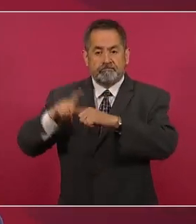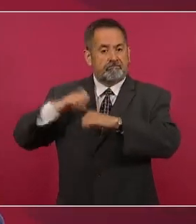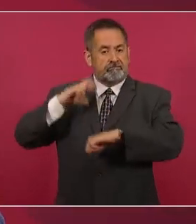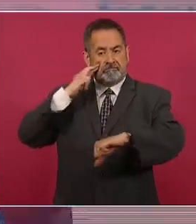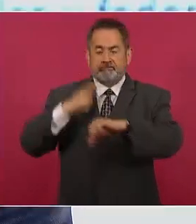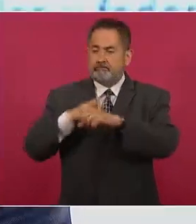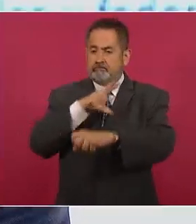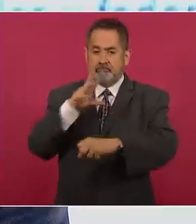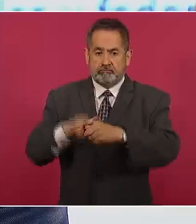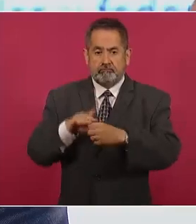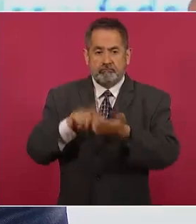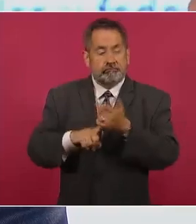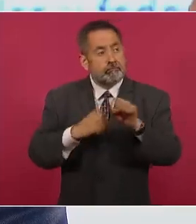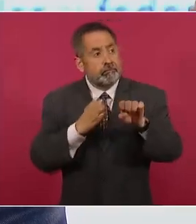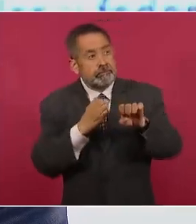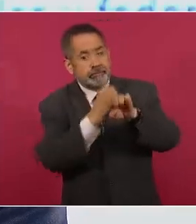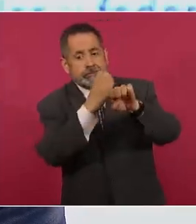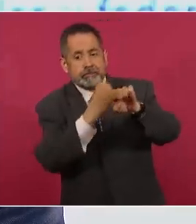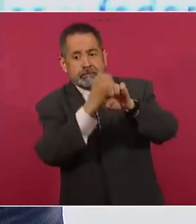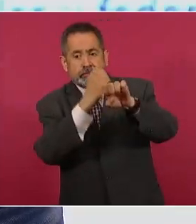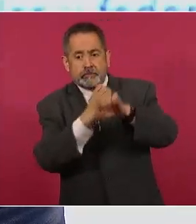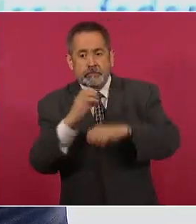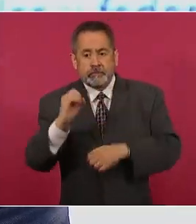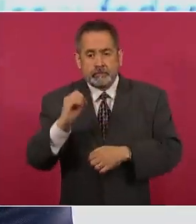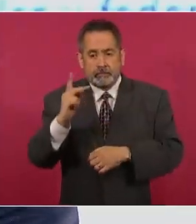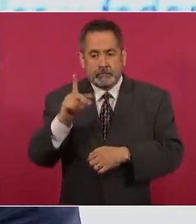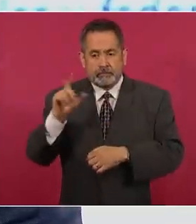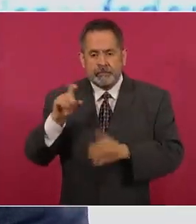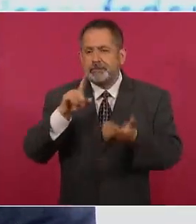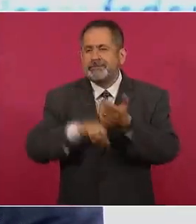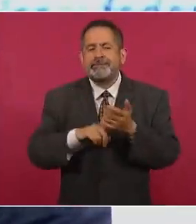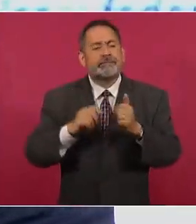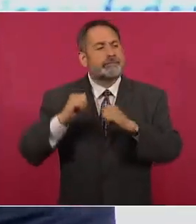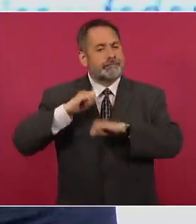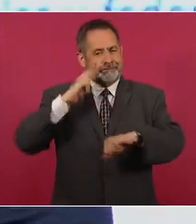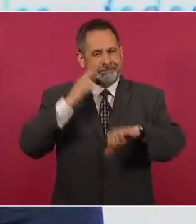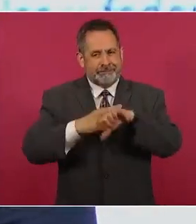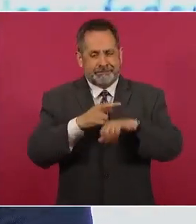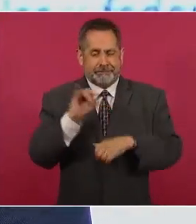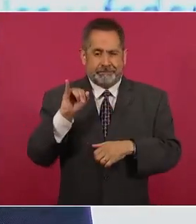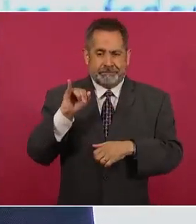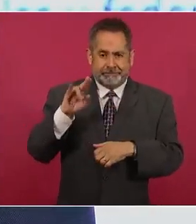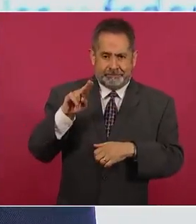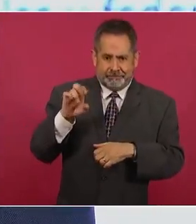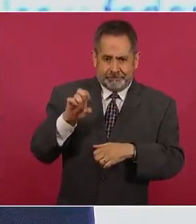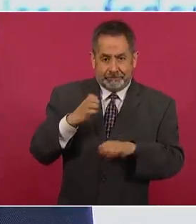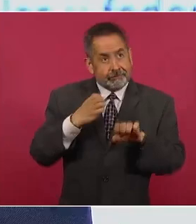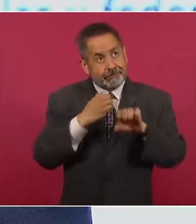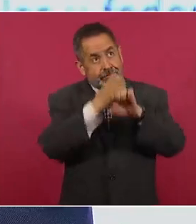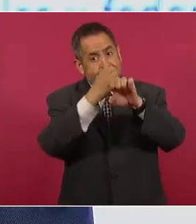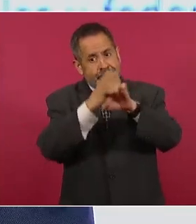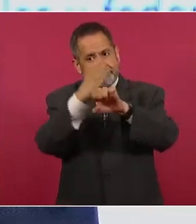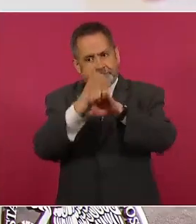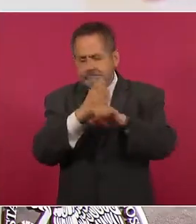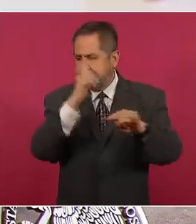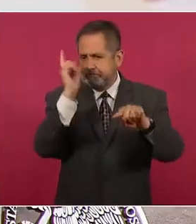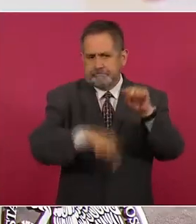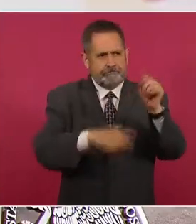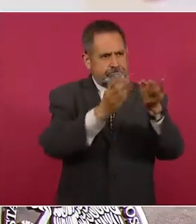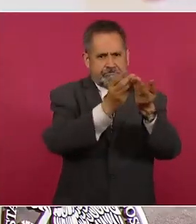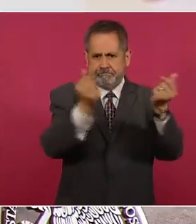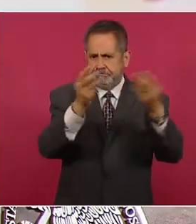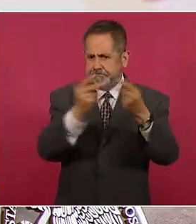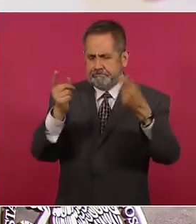organismos llamados OPLES, así definidos, que son los organismos de los estados encargados de los procesos